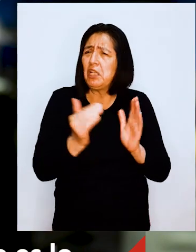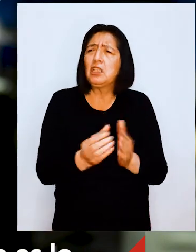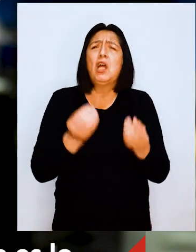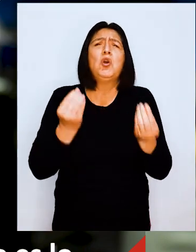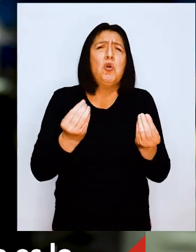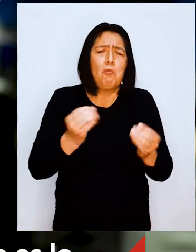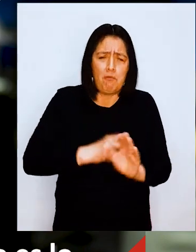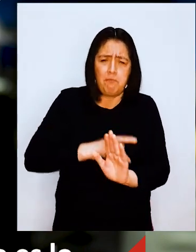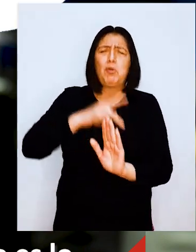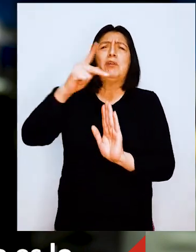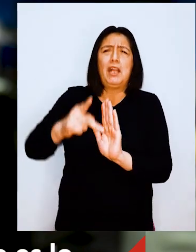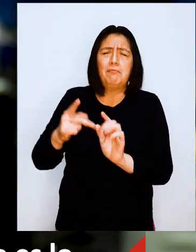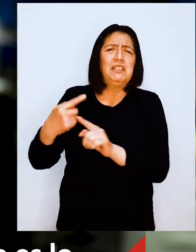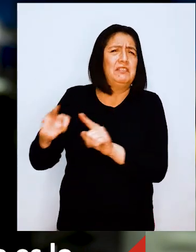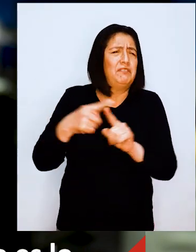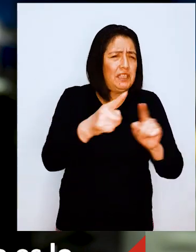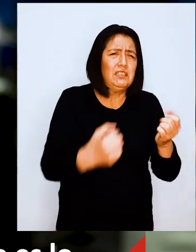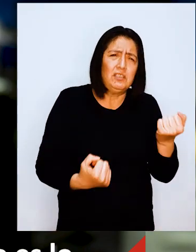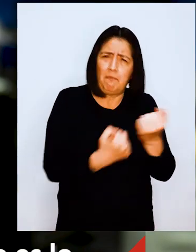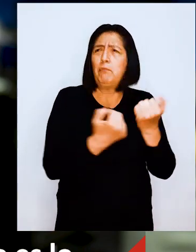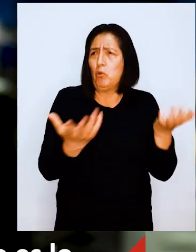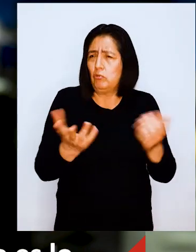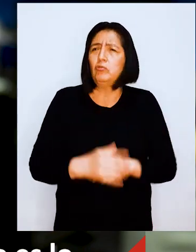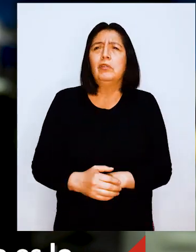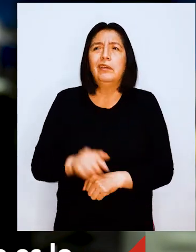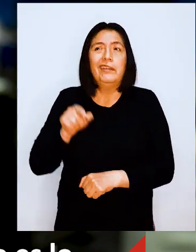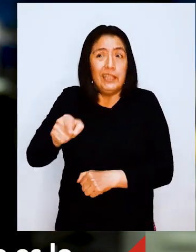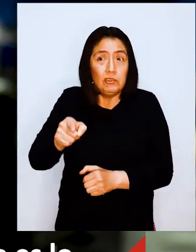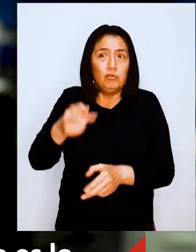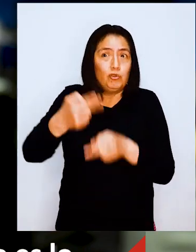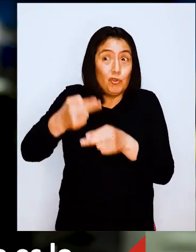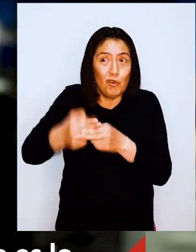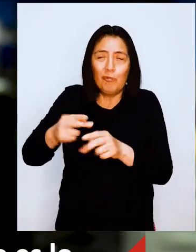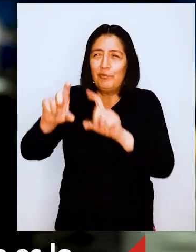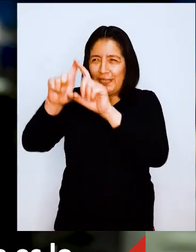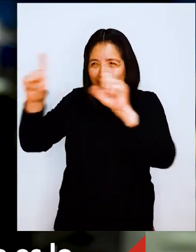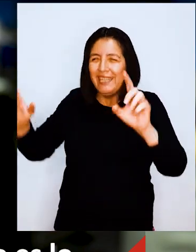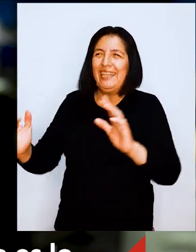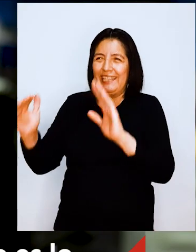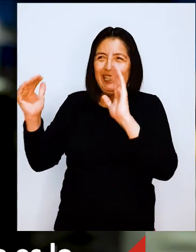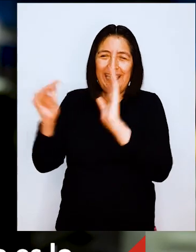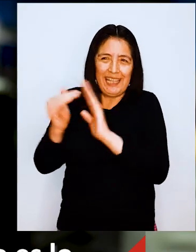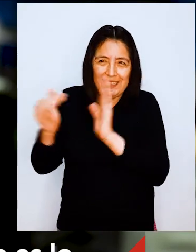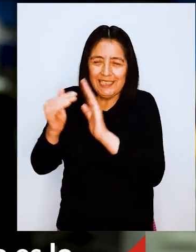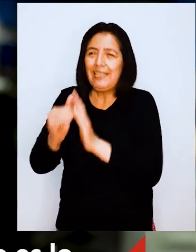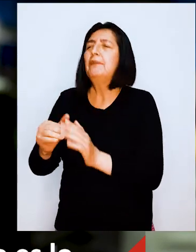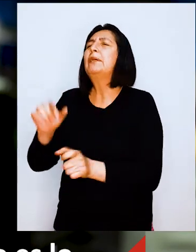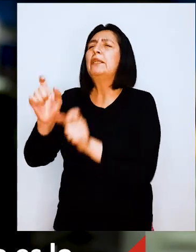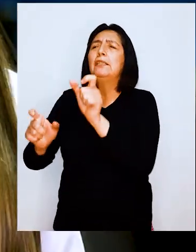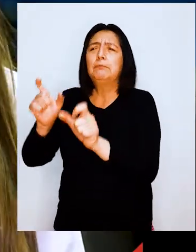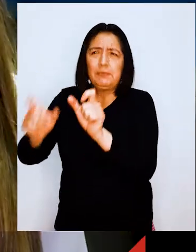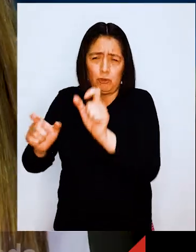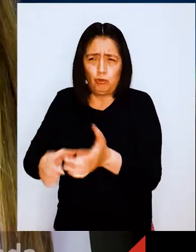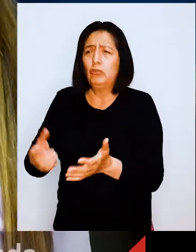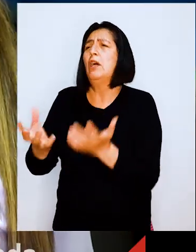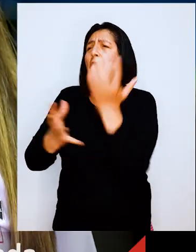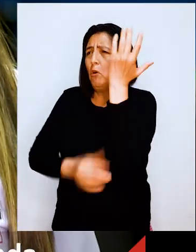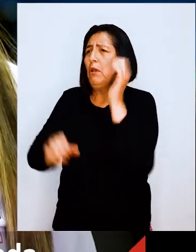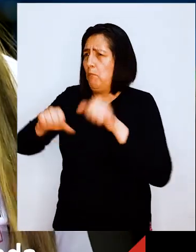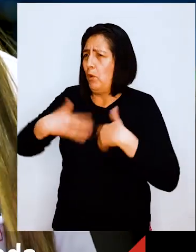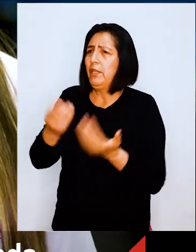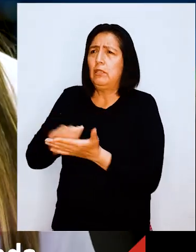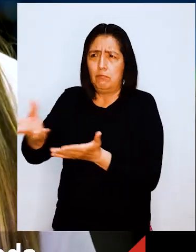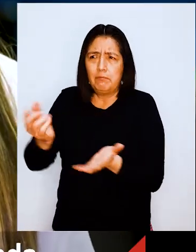de distintos subsidios o programas. Esto es lo que llamamos vivienda de interés social. La